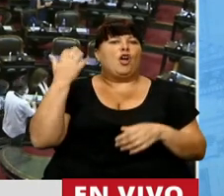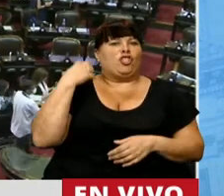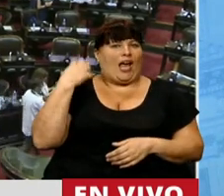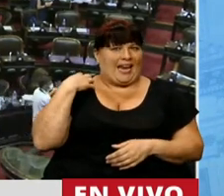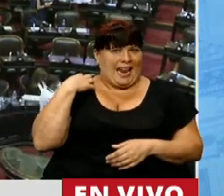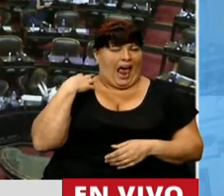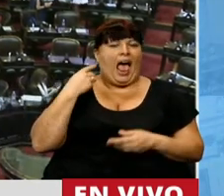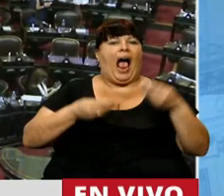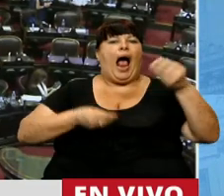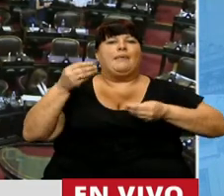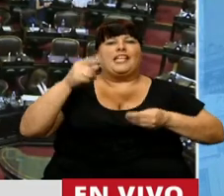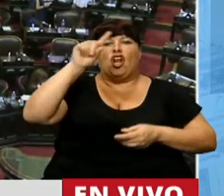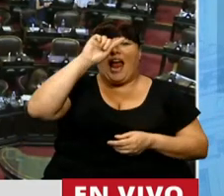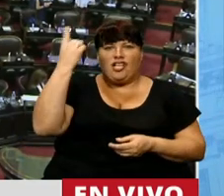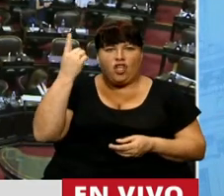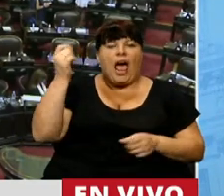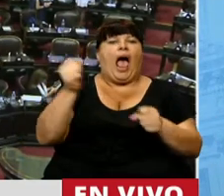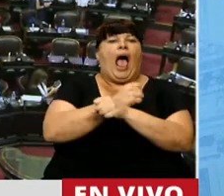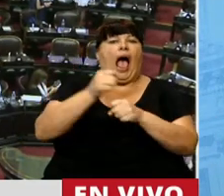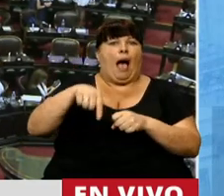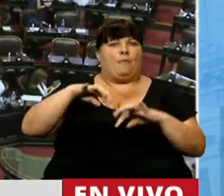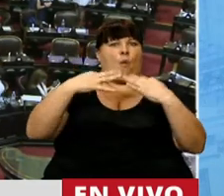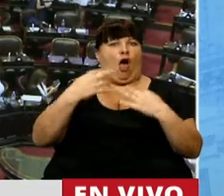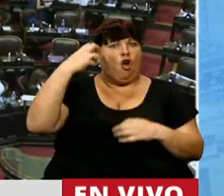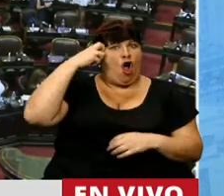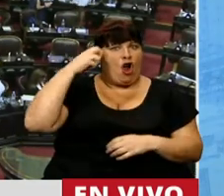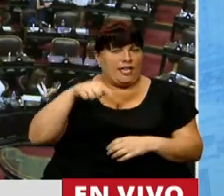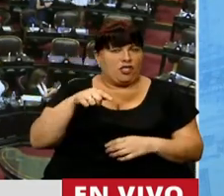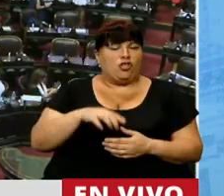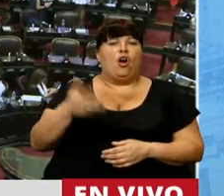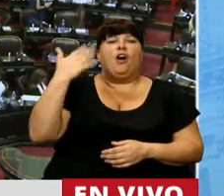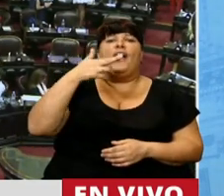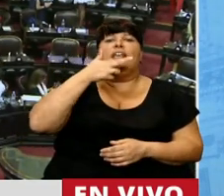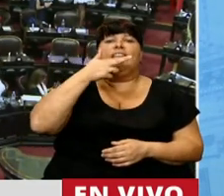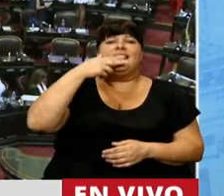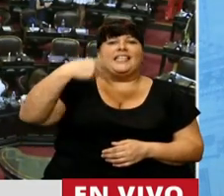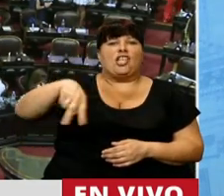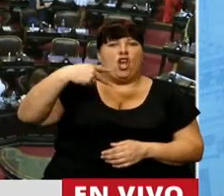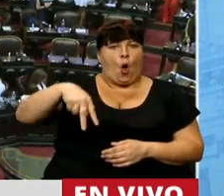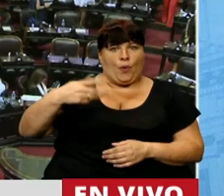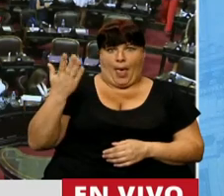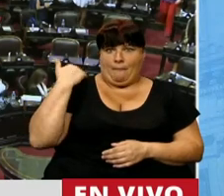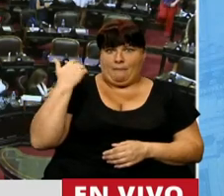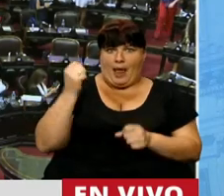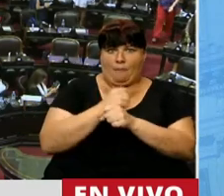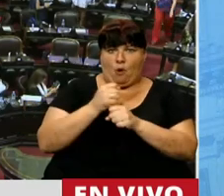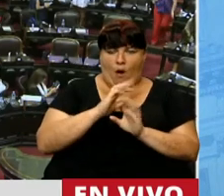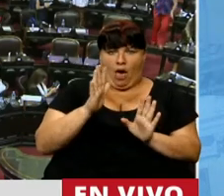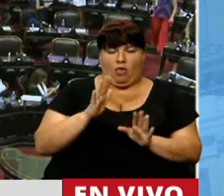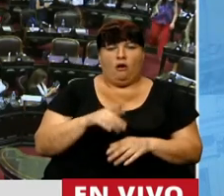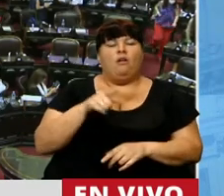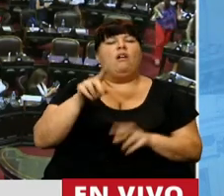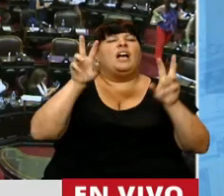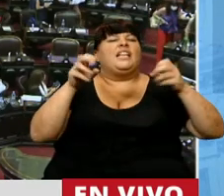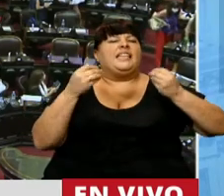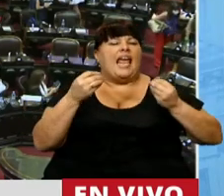de la Administración Nacional, sancionada por este Congreso el 17 de noviembre pasado, y que se